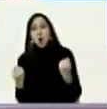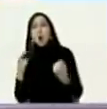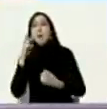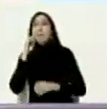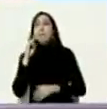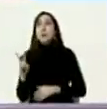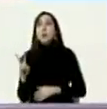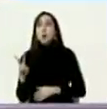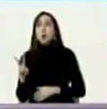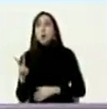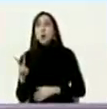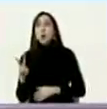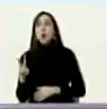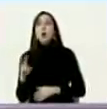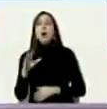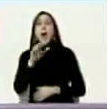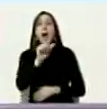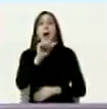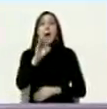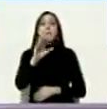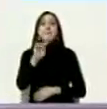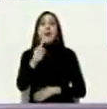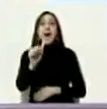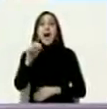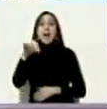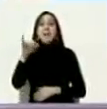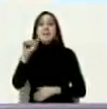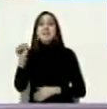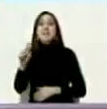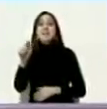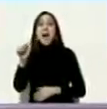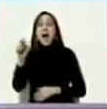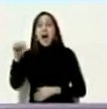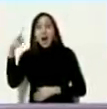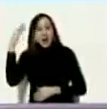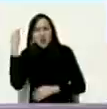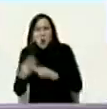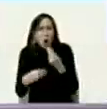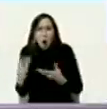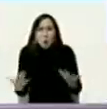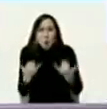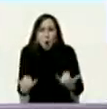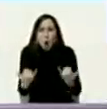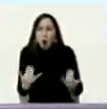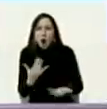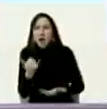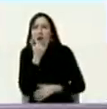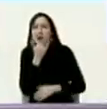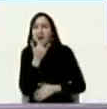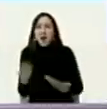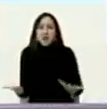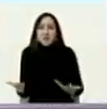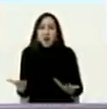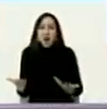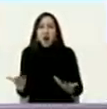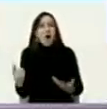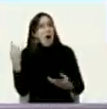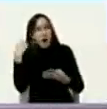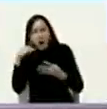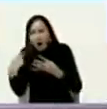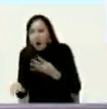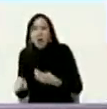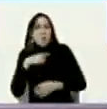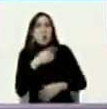¿lo vieron? ¿ah? ¿cómo dejaron a Irak? ¿cómo dejaron a Libia? miles y miles de